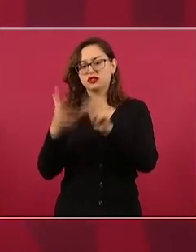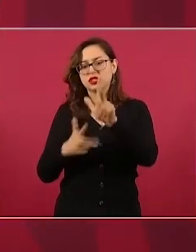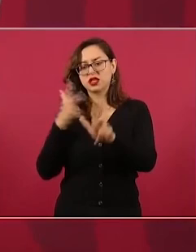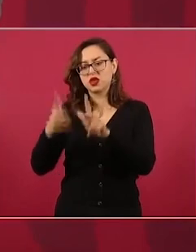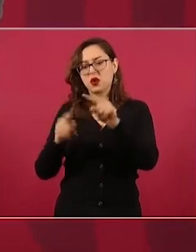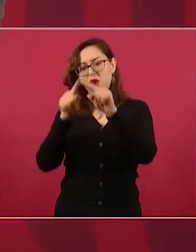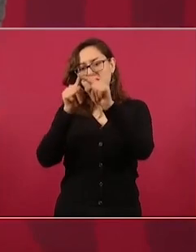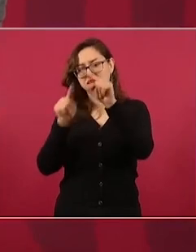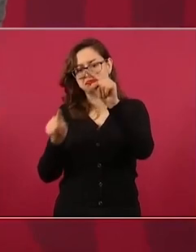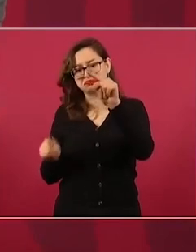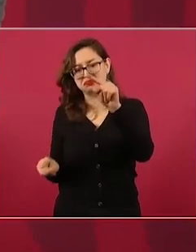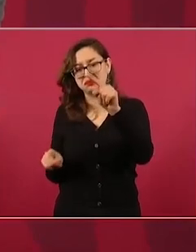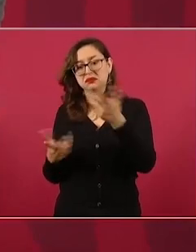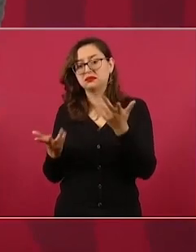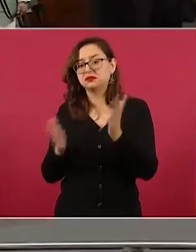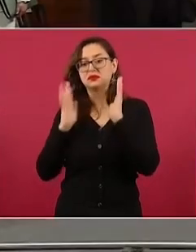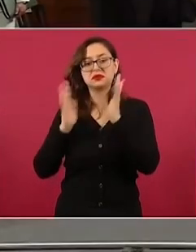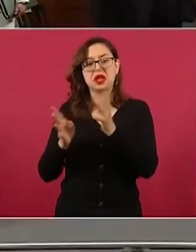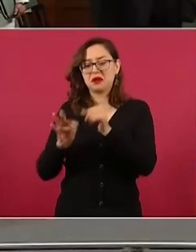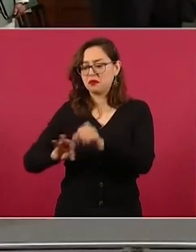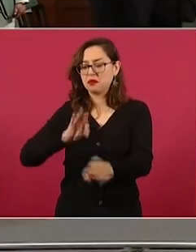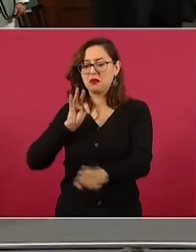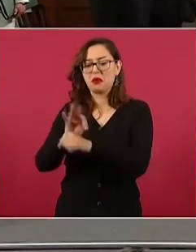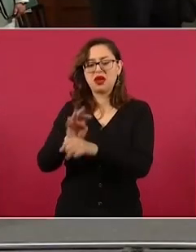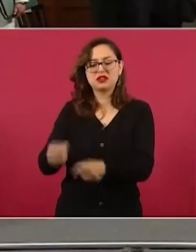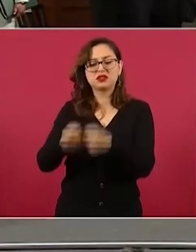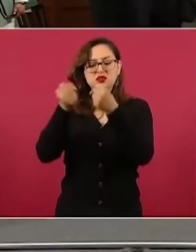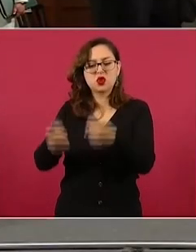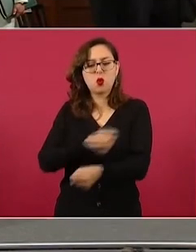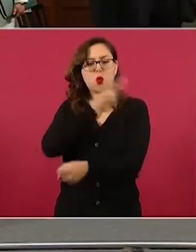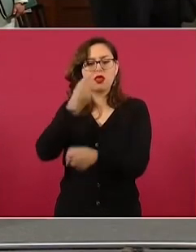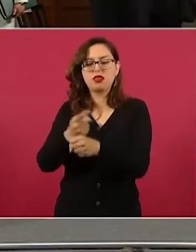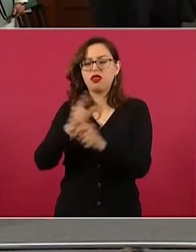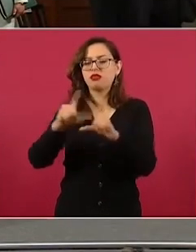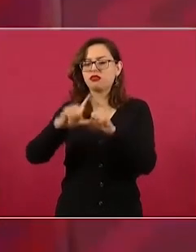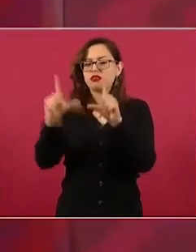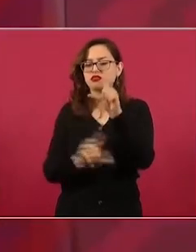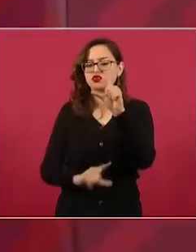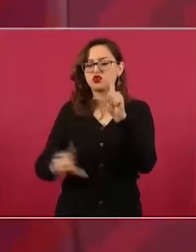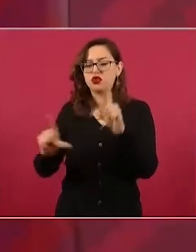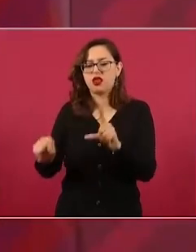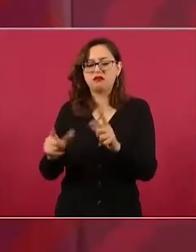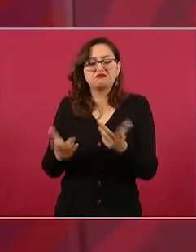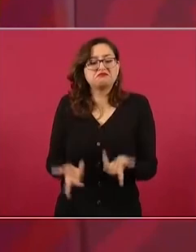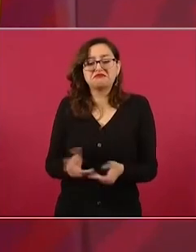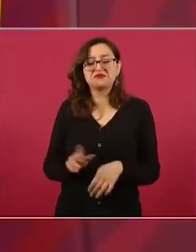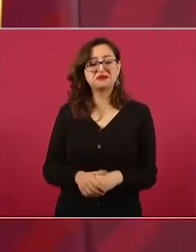No tiene ningún prefecto. O sea, este, y la verdad,